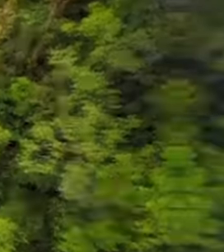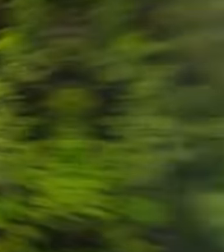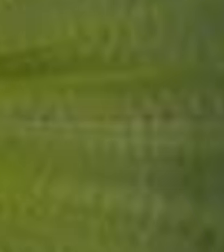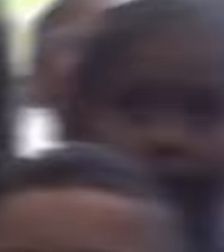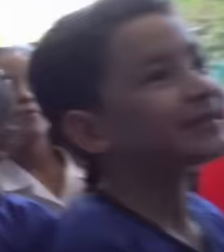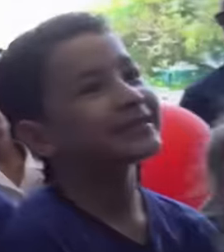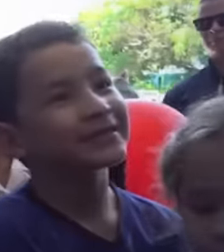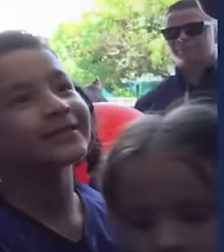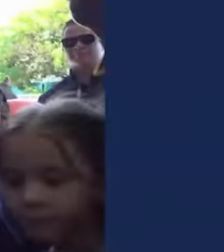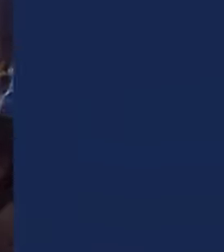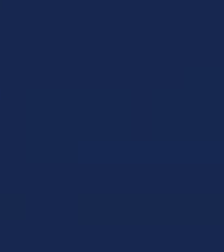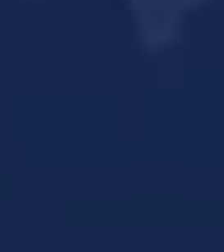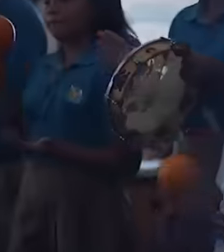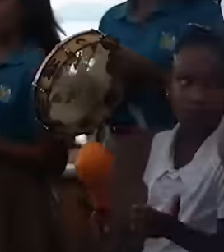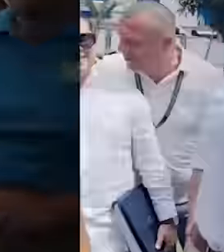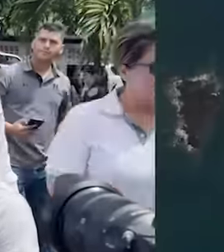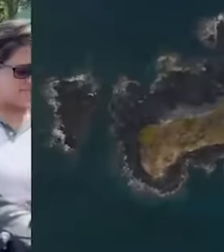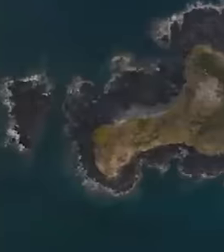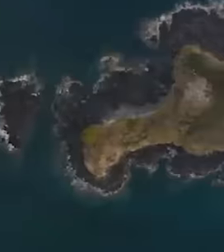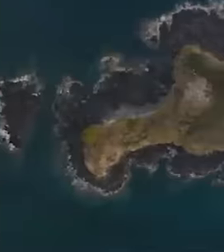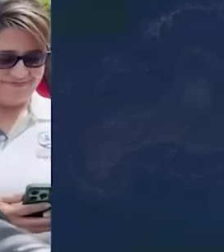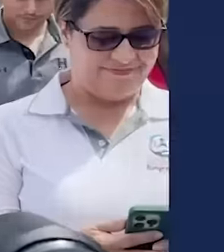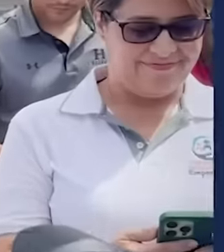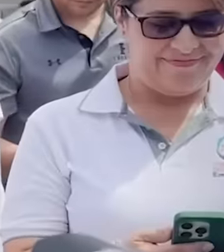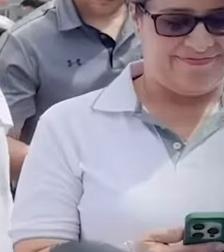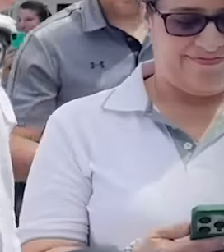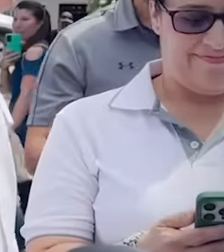La palabra empeñada es la palabra cumplida.